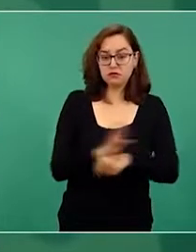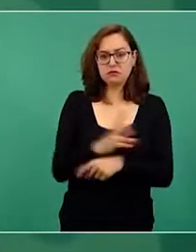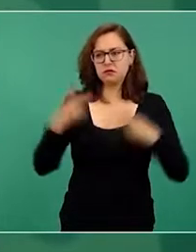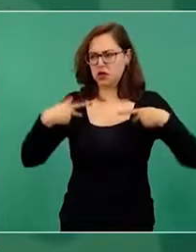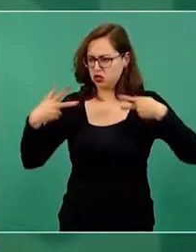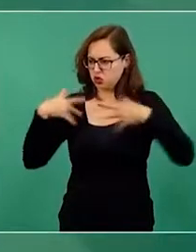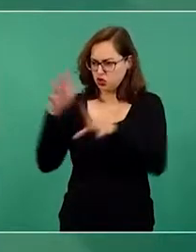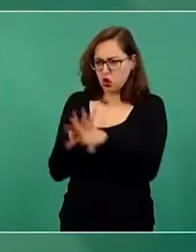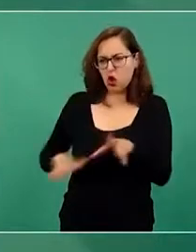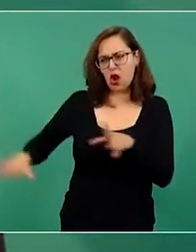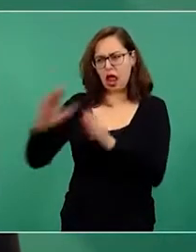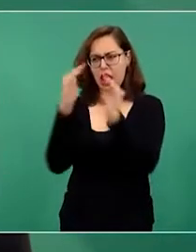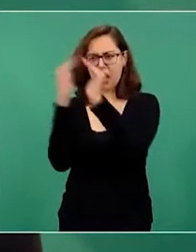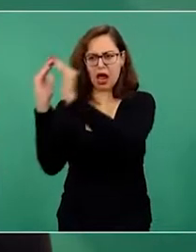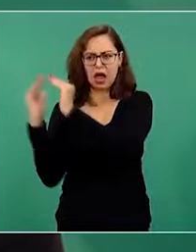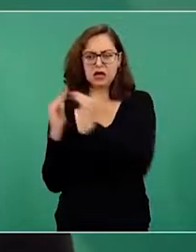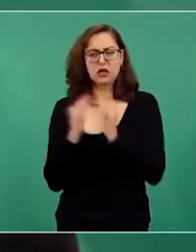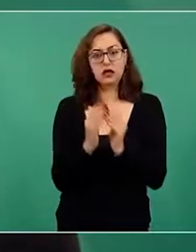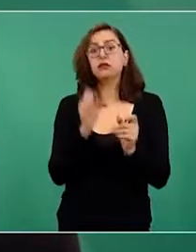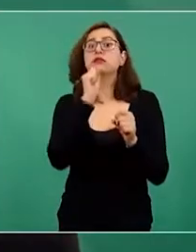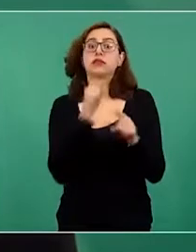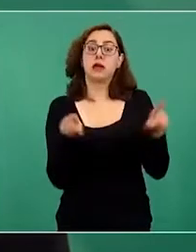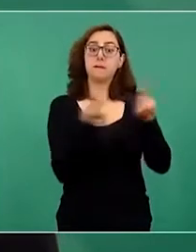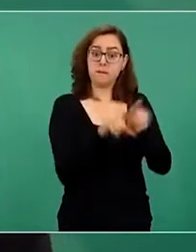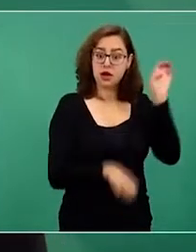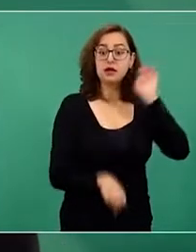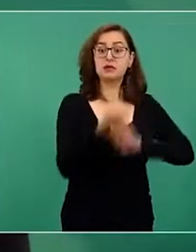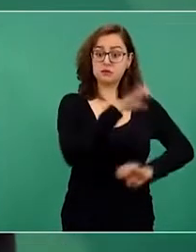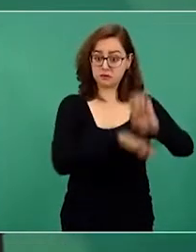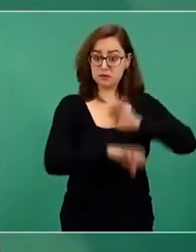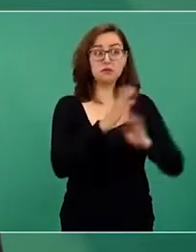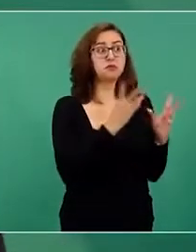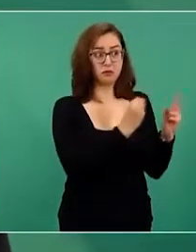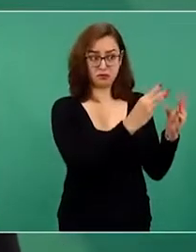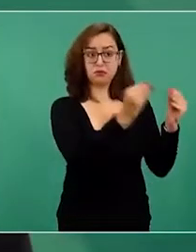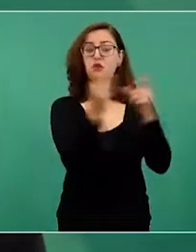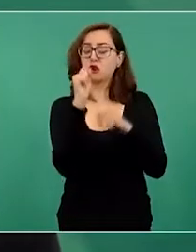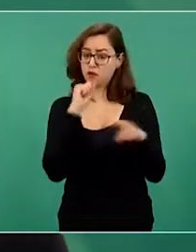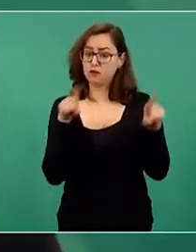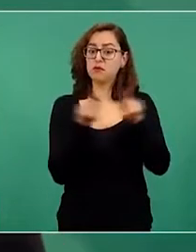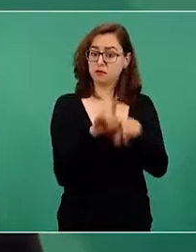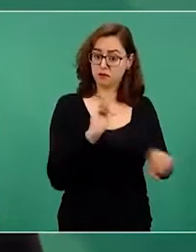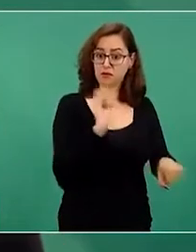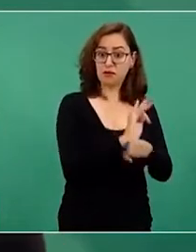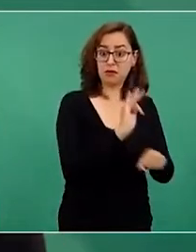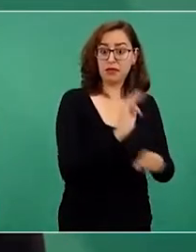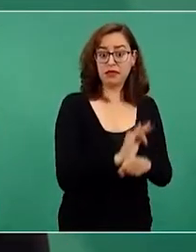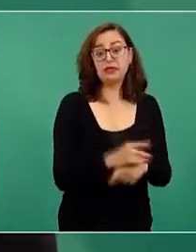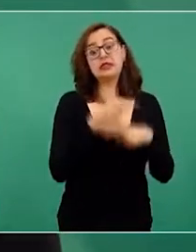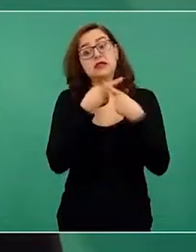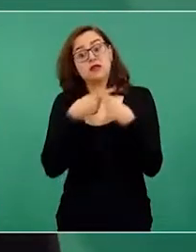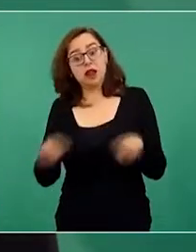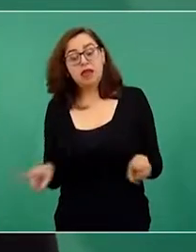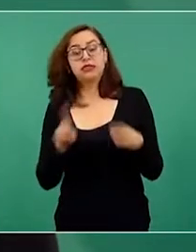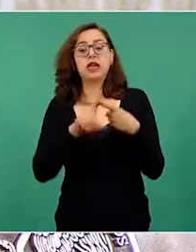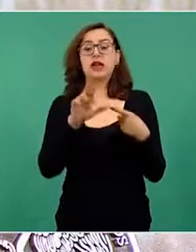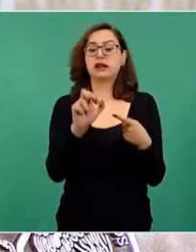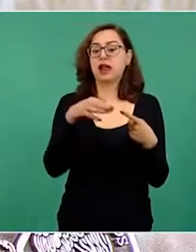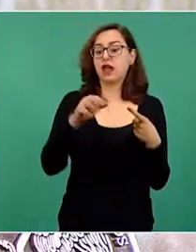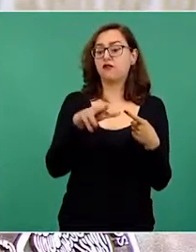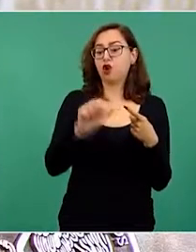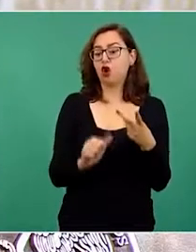sino a los empresarios de todo el país. Sin embargo, medios de comunicación como Reforma, El Universal,